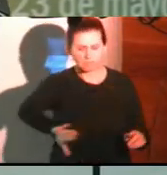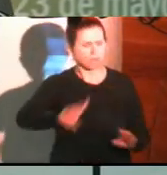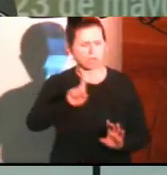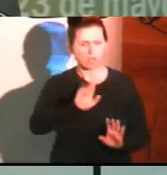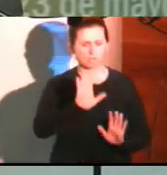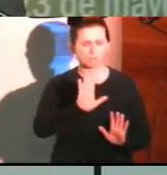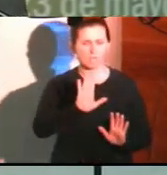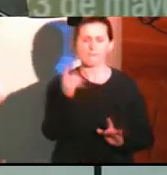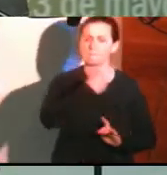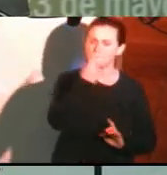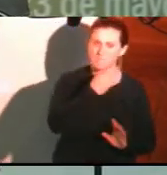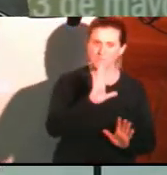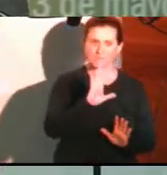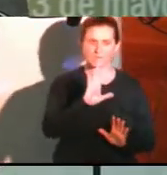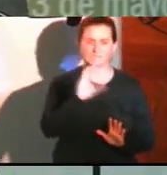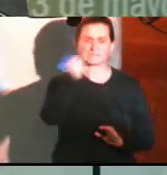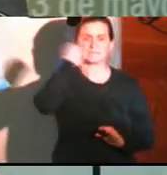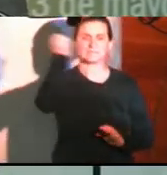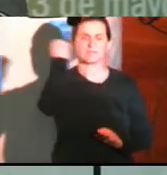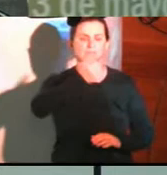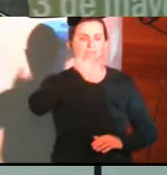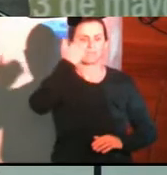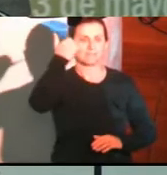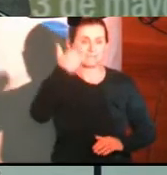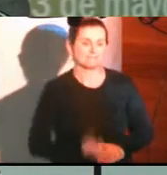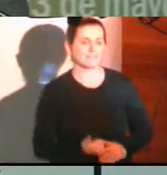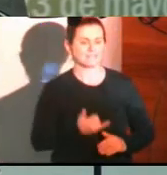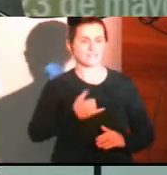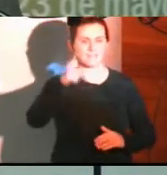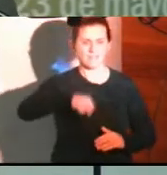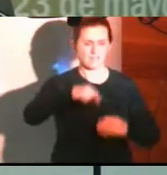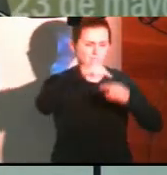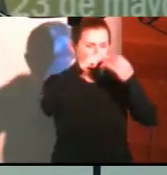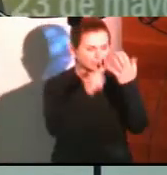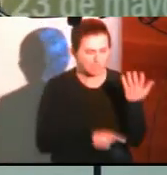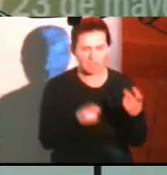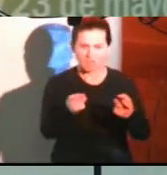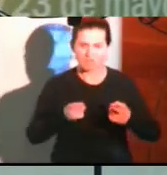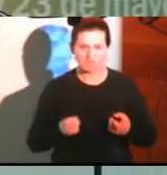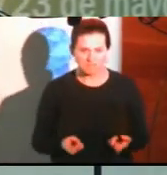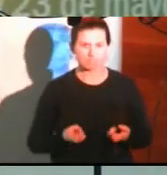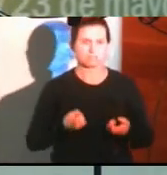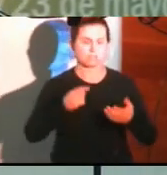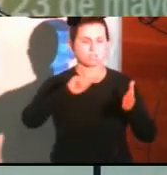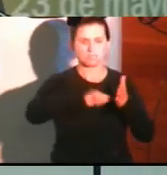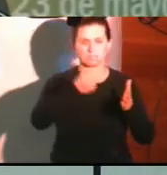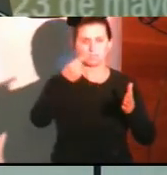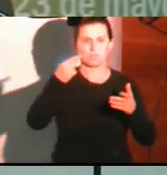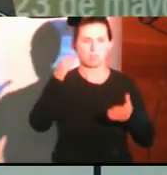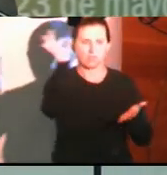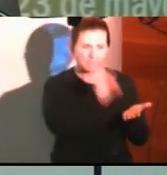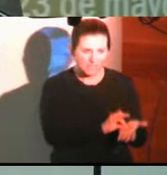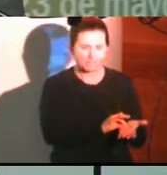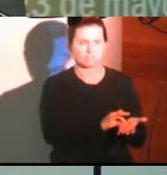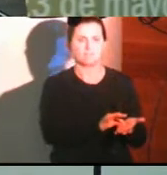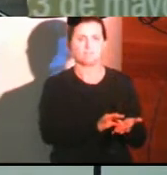primordial que nosotros tengamos el equipamiento como una ciudad digital. Empezar a tener todas las herramientas que nos permitan tener